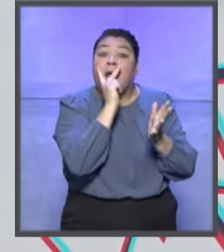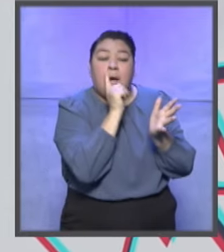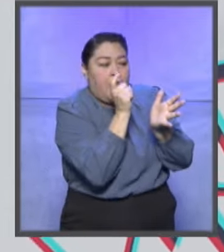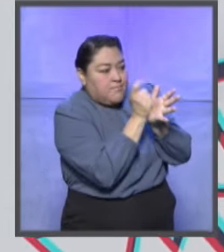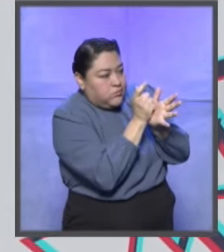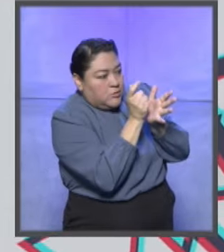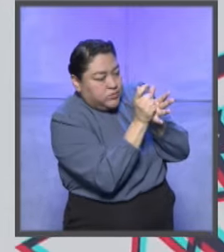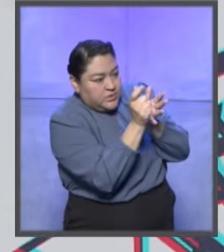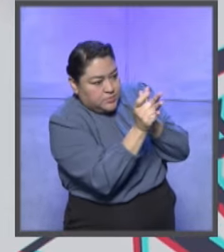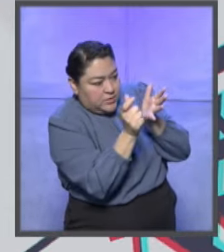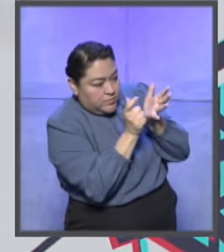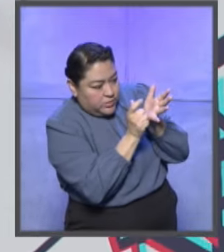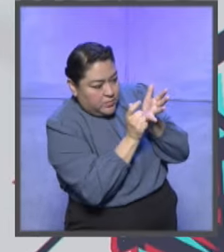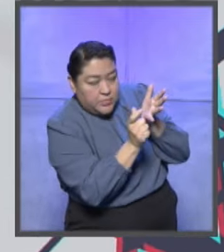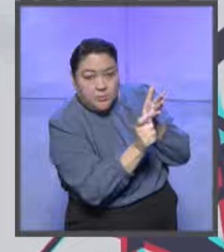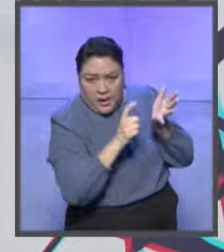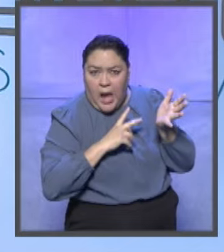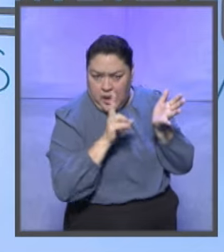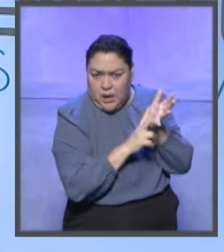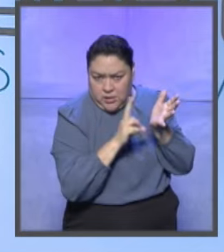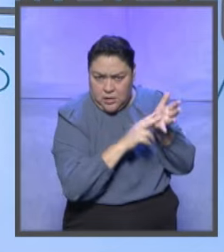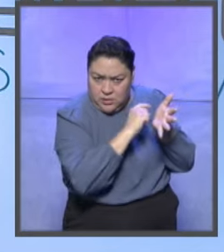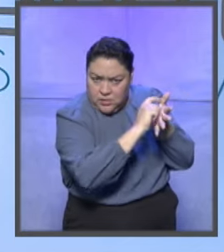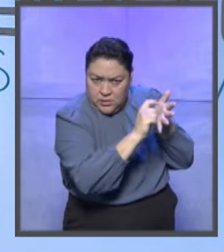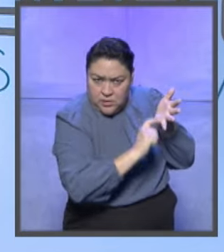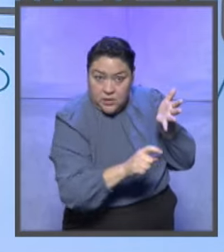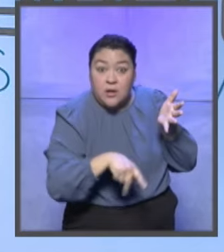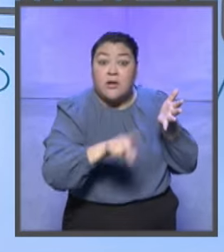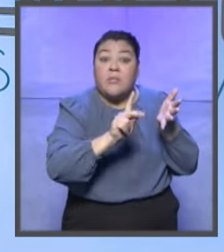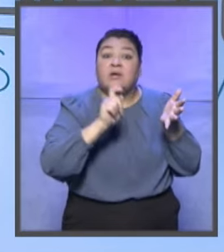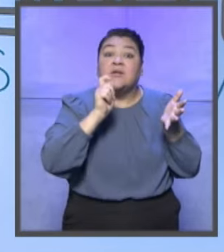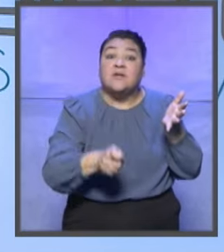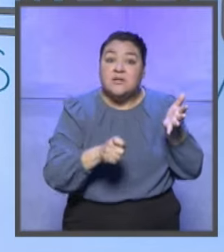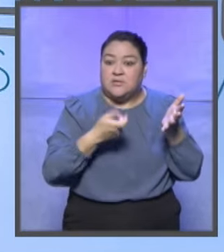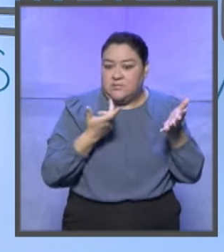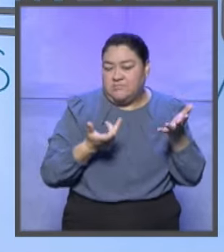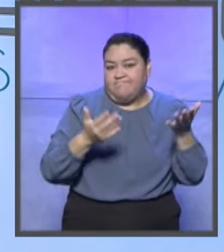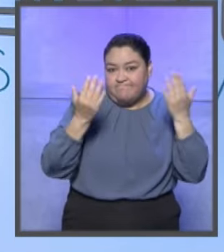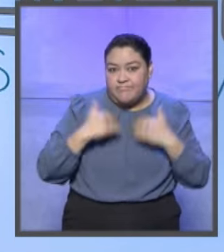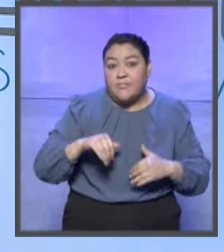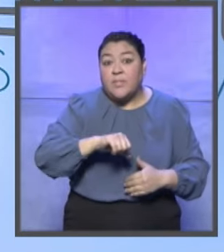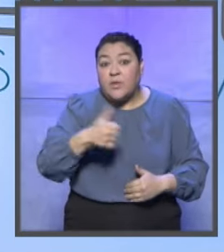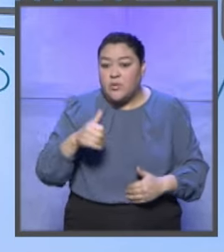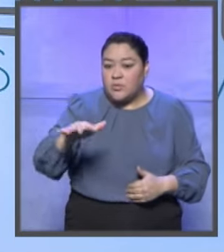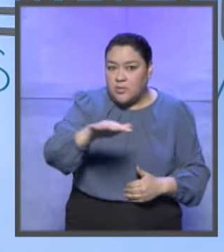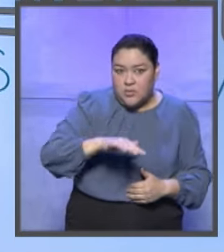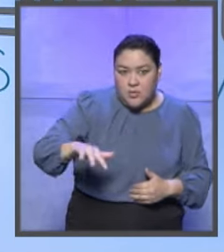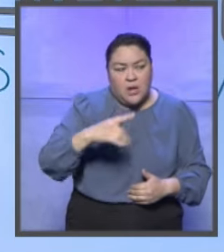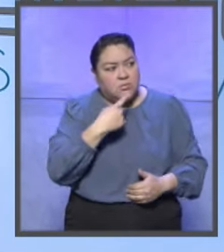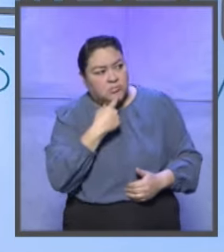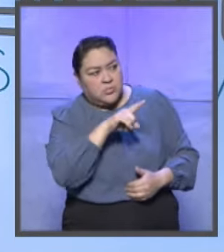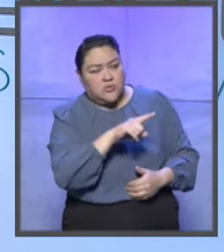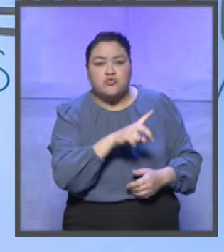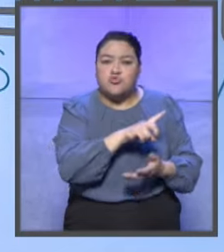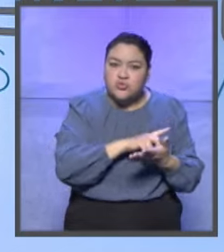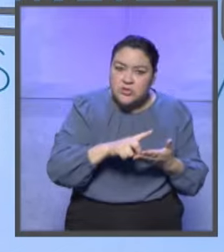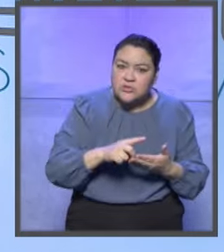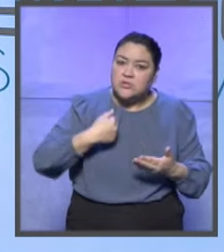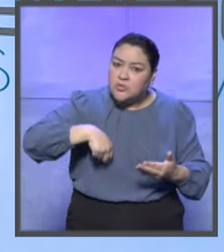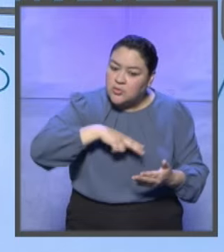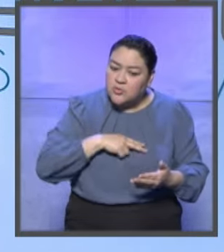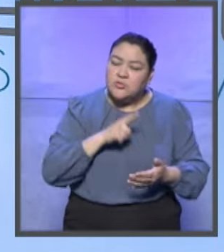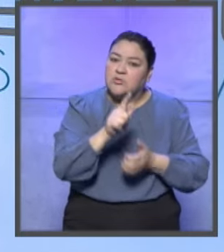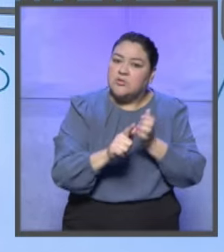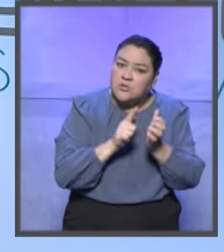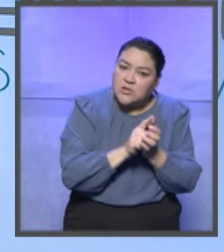se está vigente en la actualidad y también los derechos de defensa de los, de los que son denunciados. Creemos que ahí hemos ido